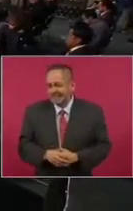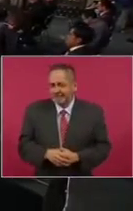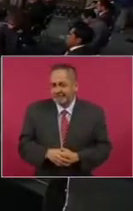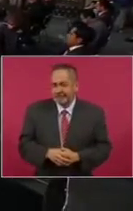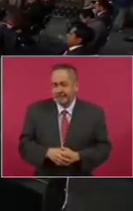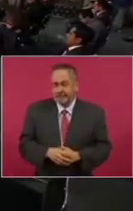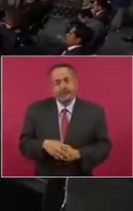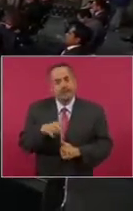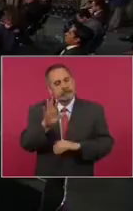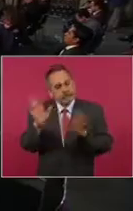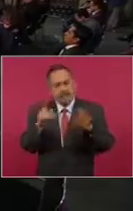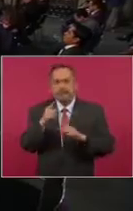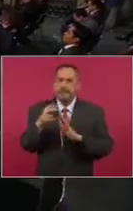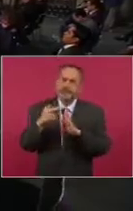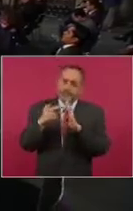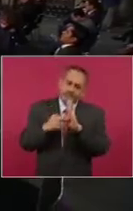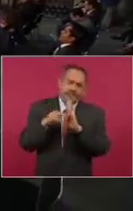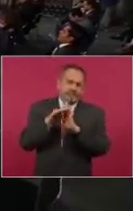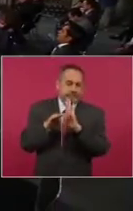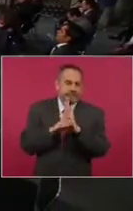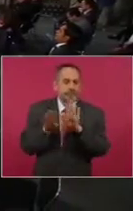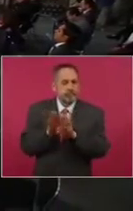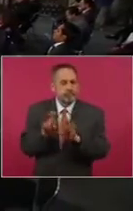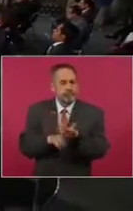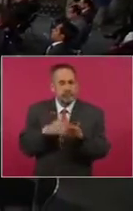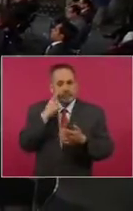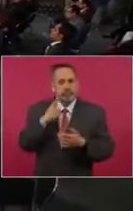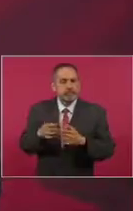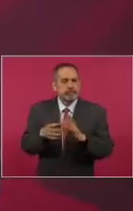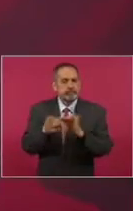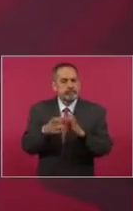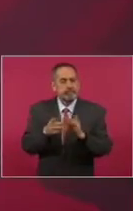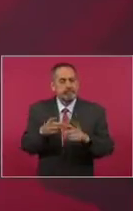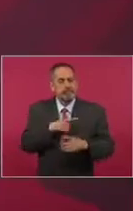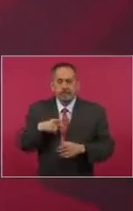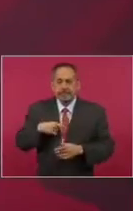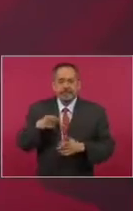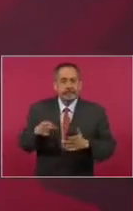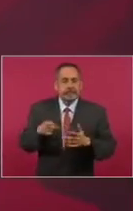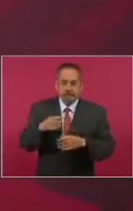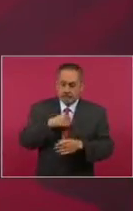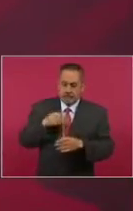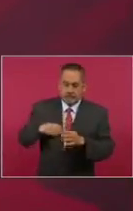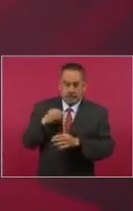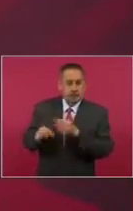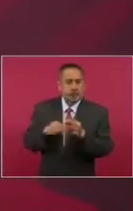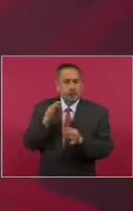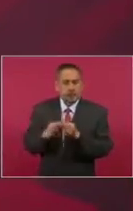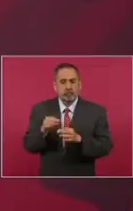esas son las normas y hay que cumplir